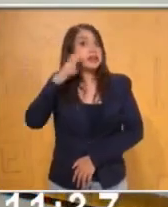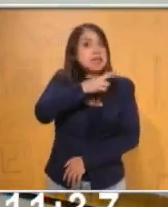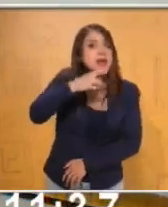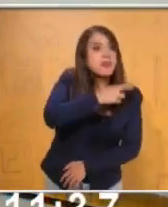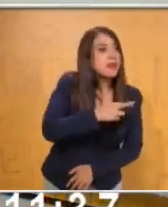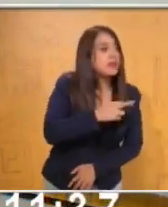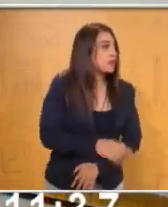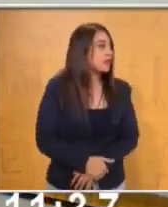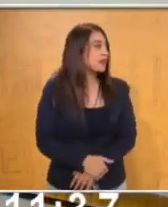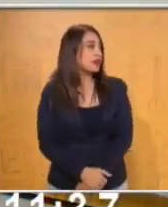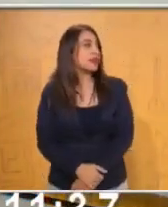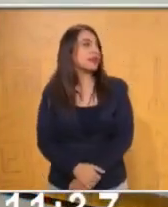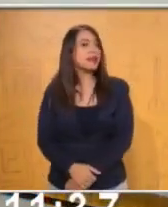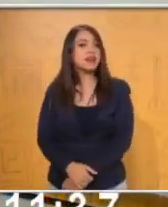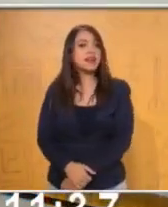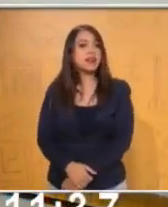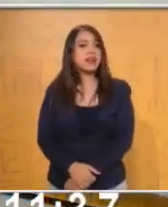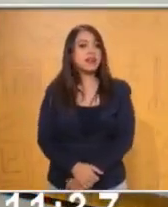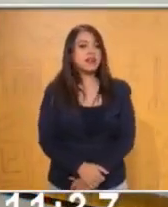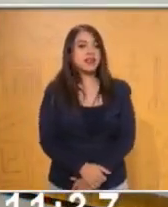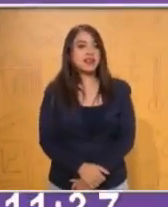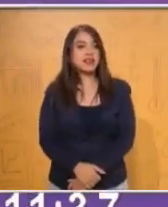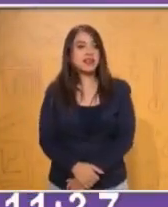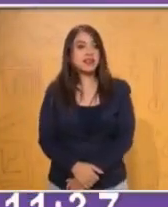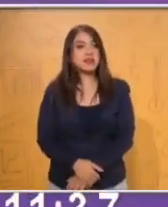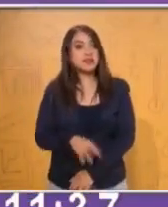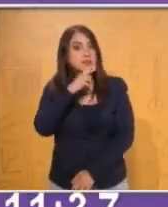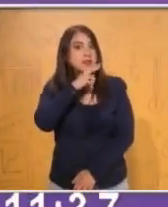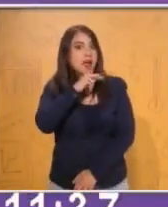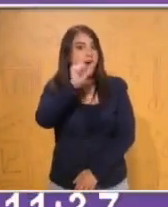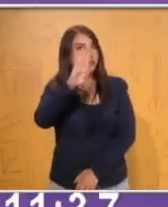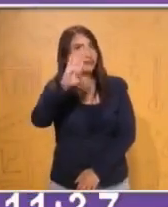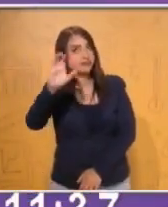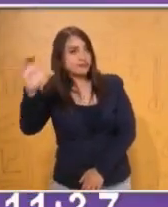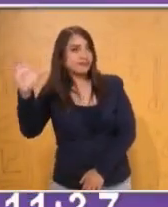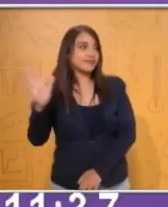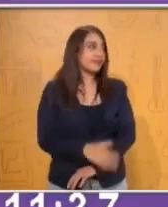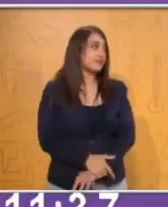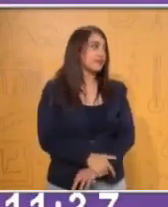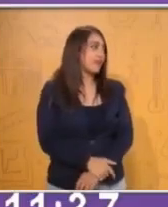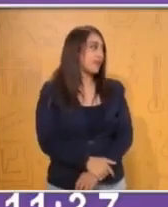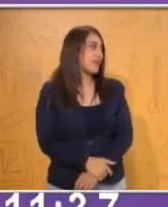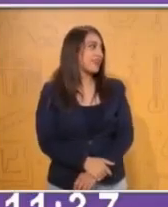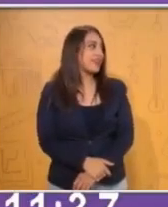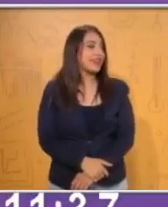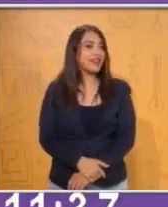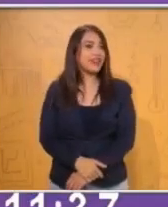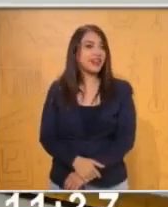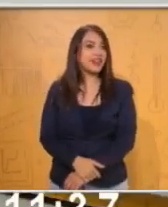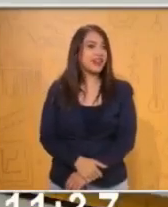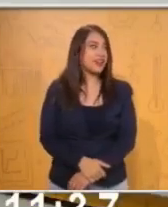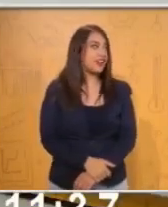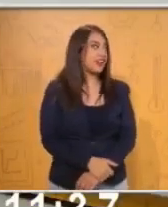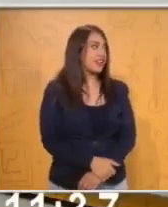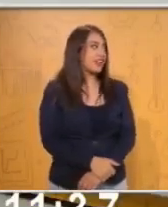A, B, C, D, F, G, H, I, J, K, L, M, N, U, P, Q, R, S, T, W, X, Y, Z. Muy bien. ¿La maestra le toca?